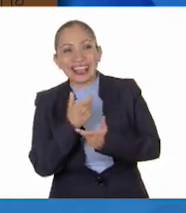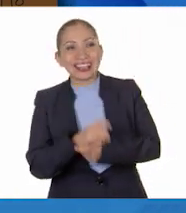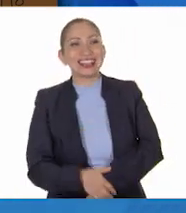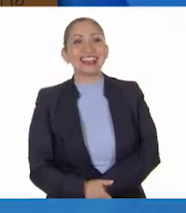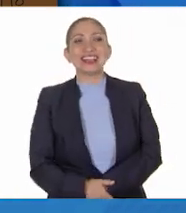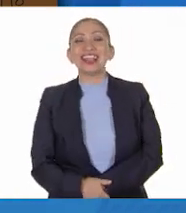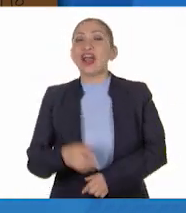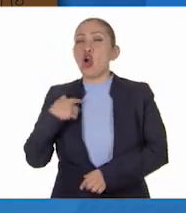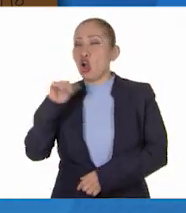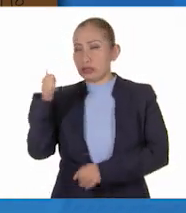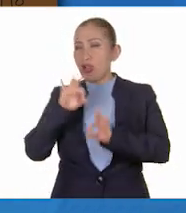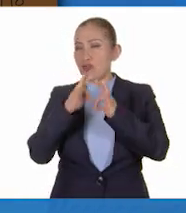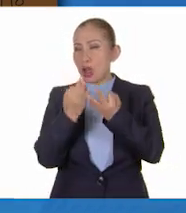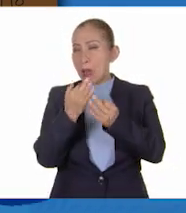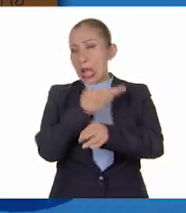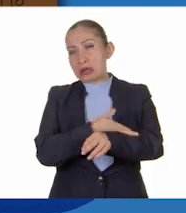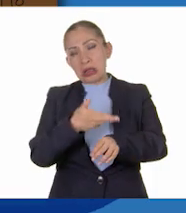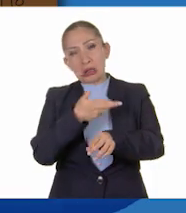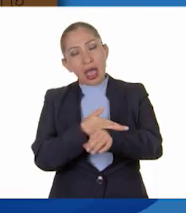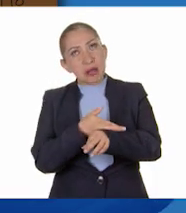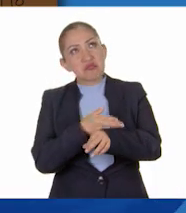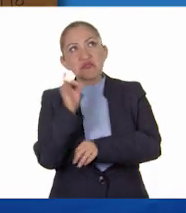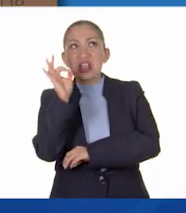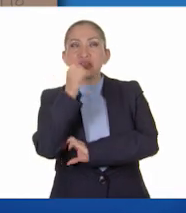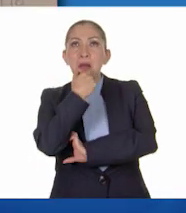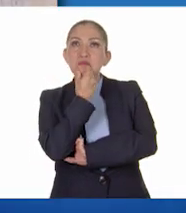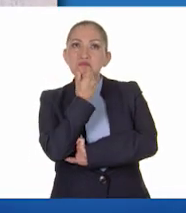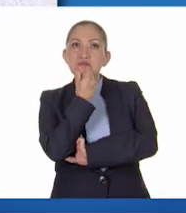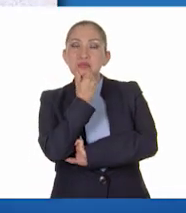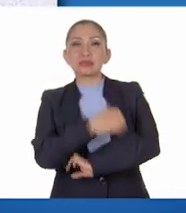Otra manera de solucionarlo sería...